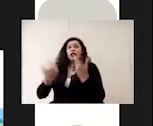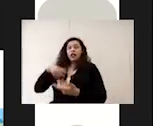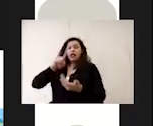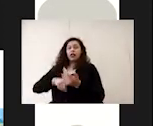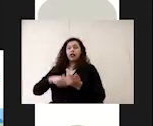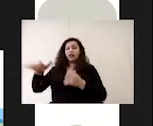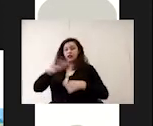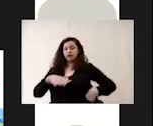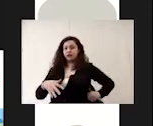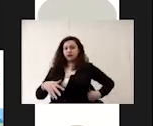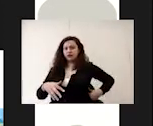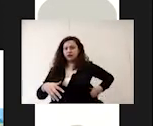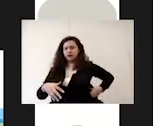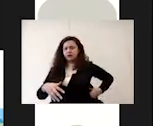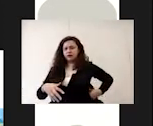haya